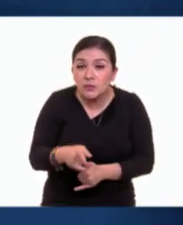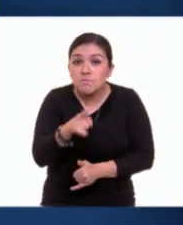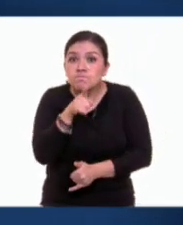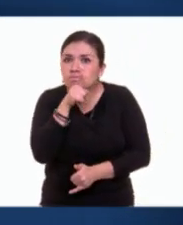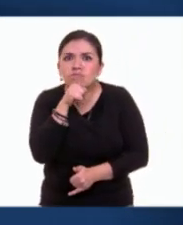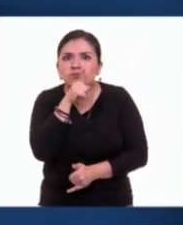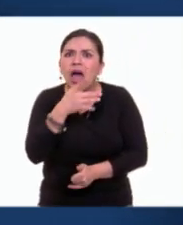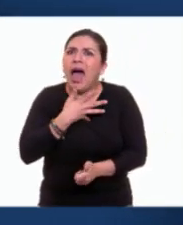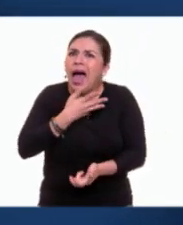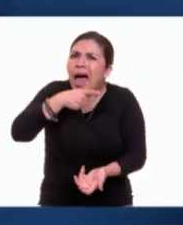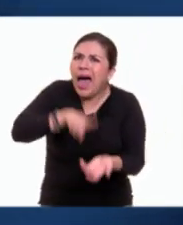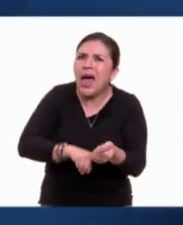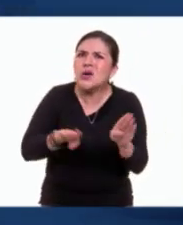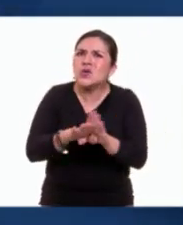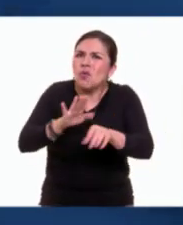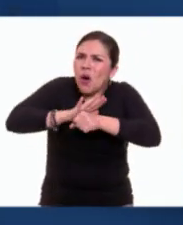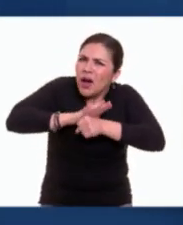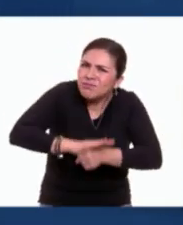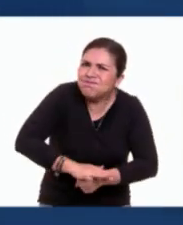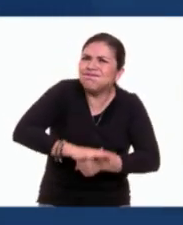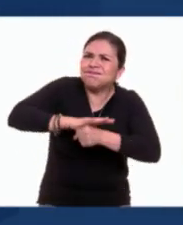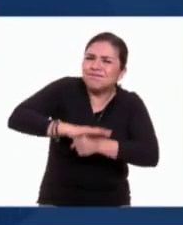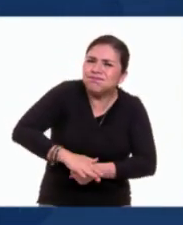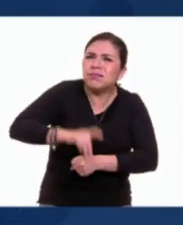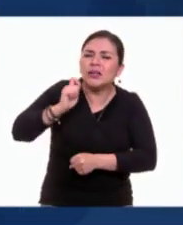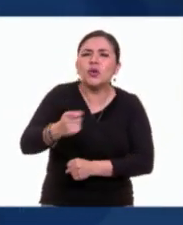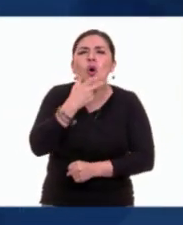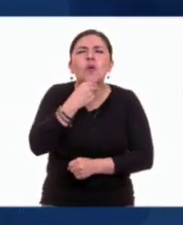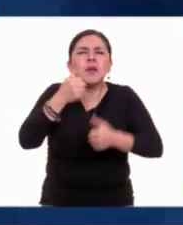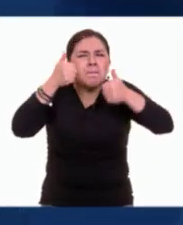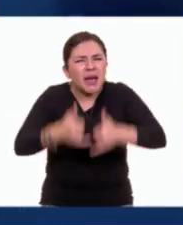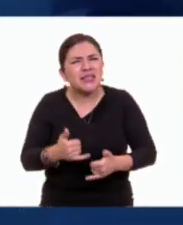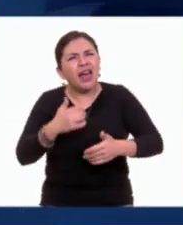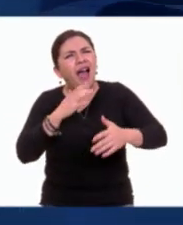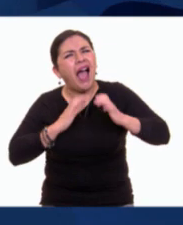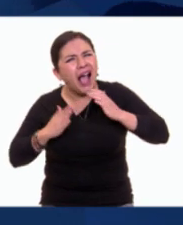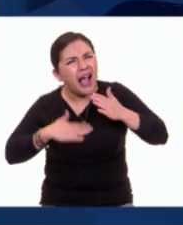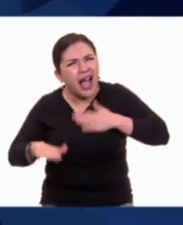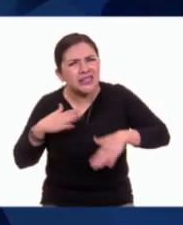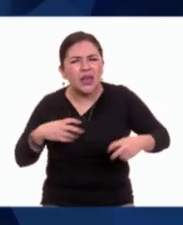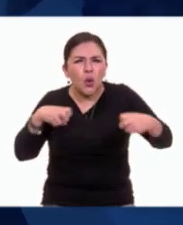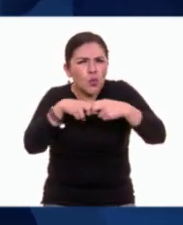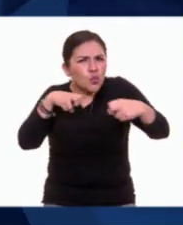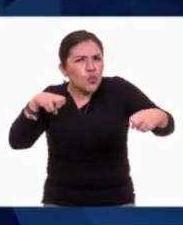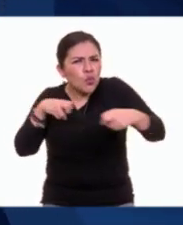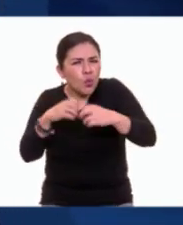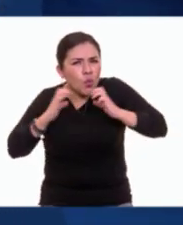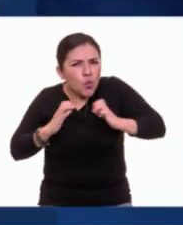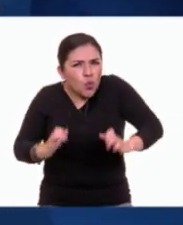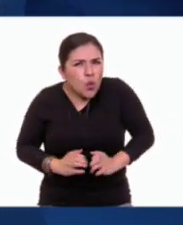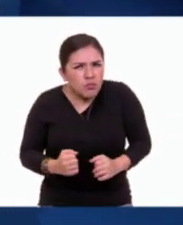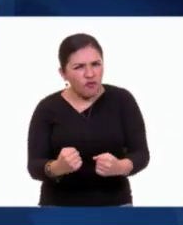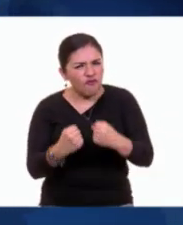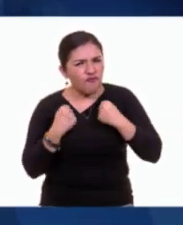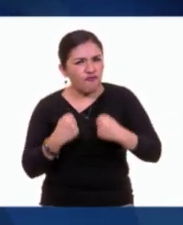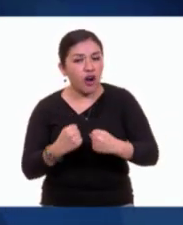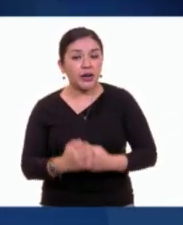Envolvía y oprimía, por el contrario, al hombre, con sus músculos elásticos y poderosos.